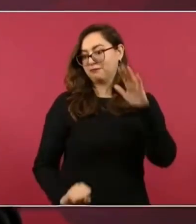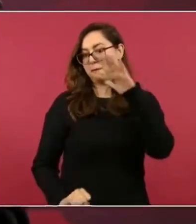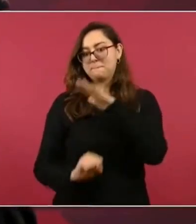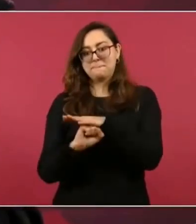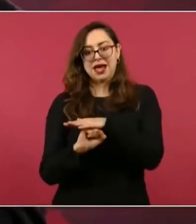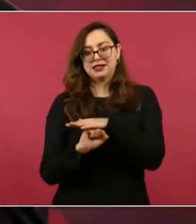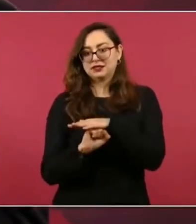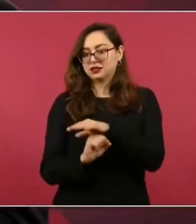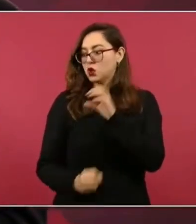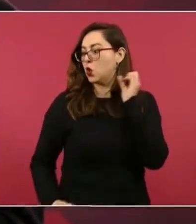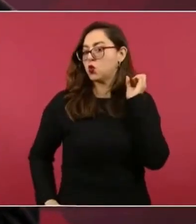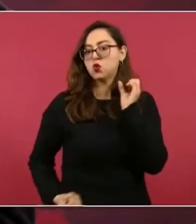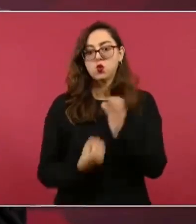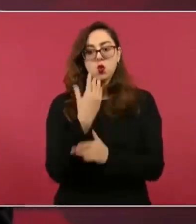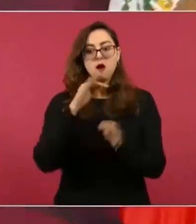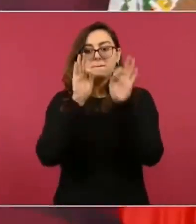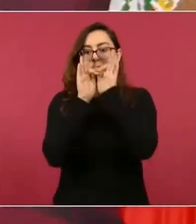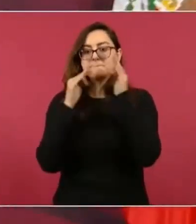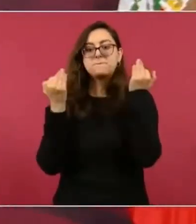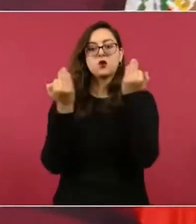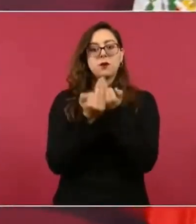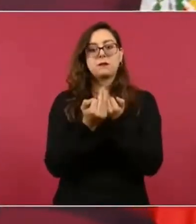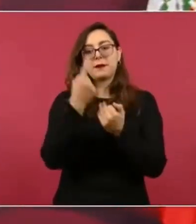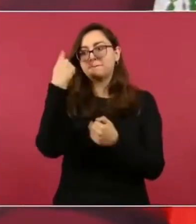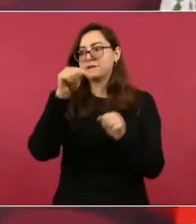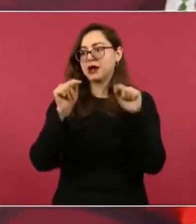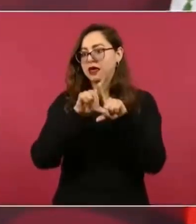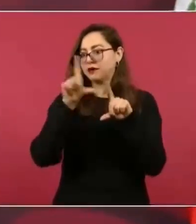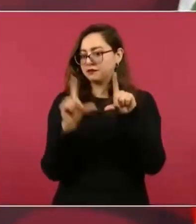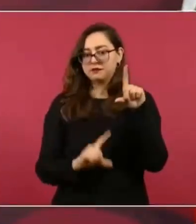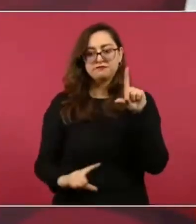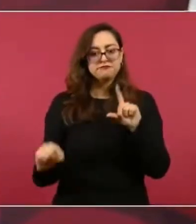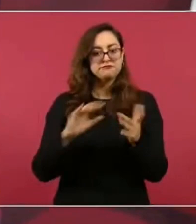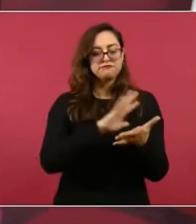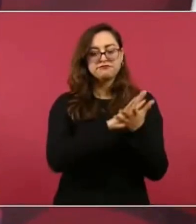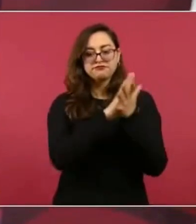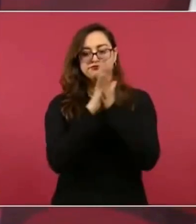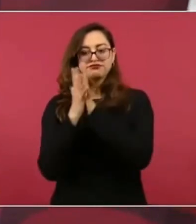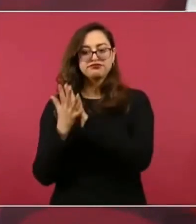de la transformación de México.